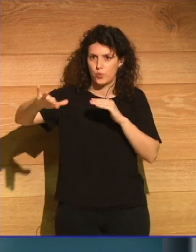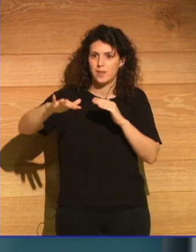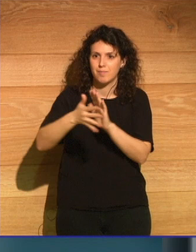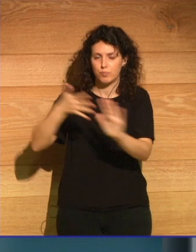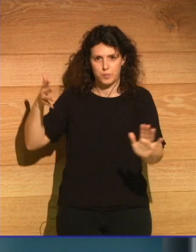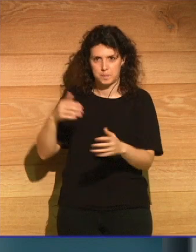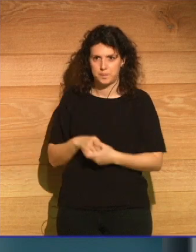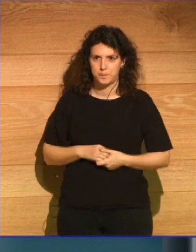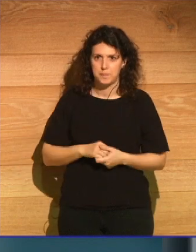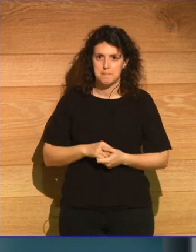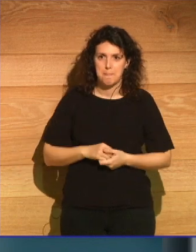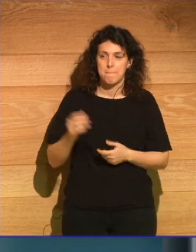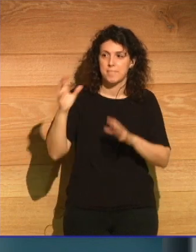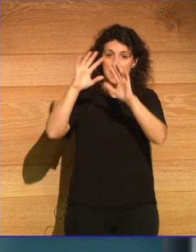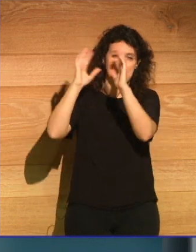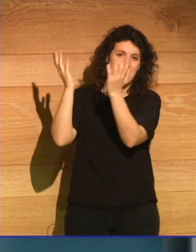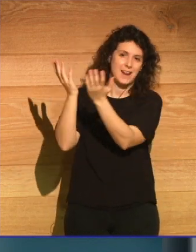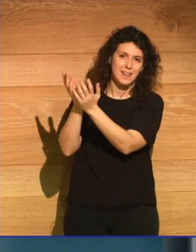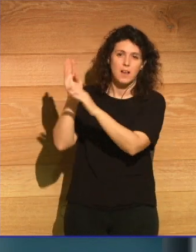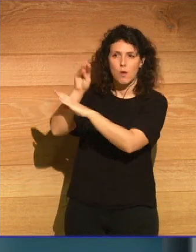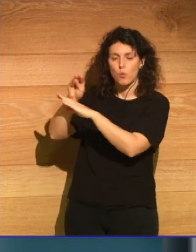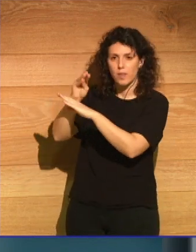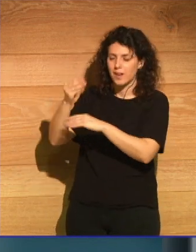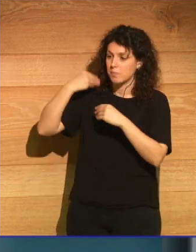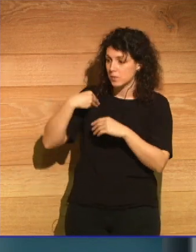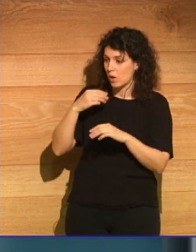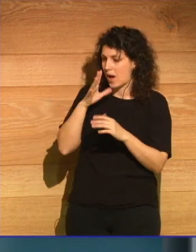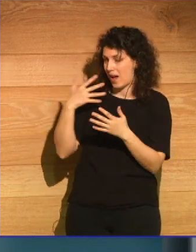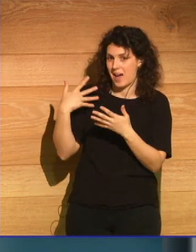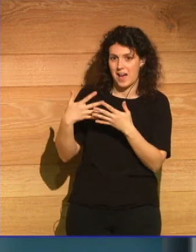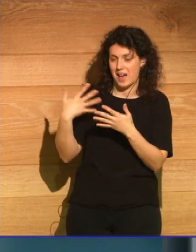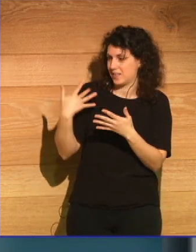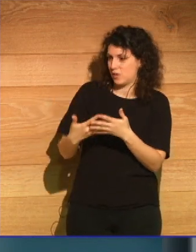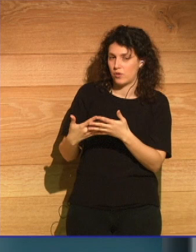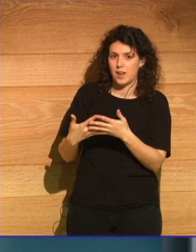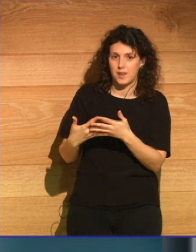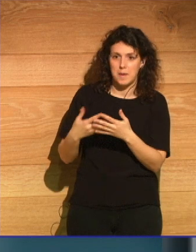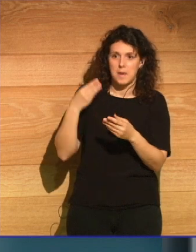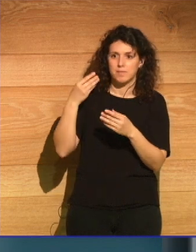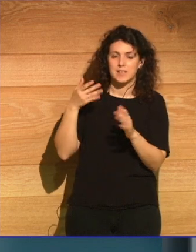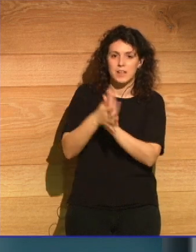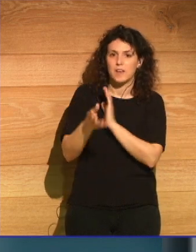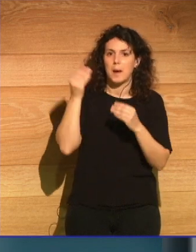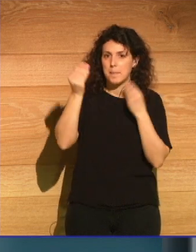Tratar el planeta tal como hemos hecho hace que solo pensemos en el presente,